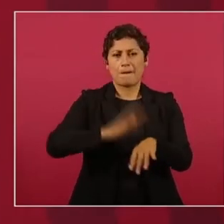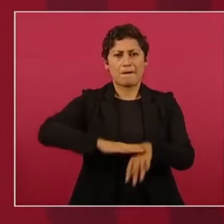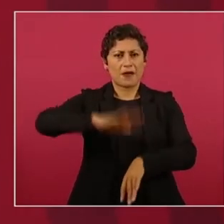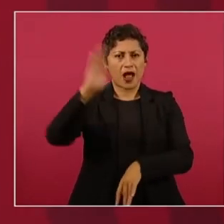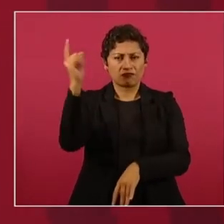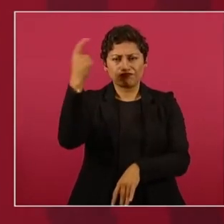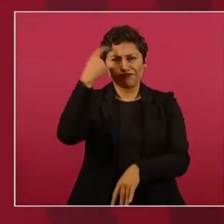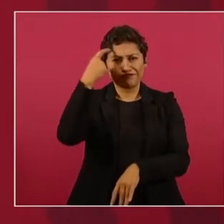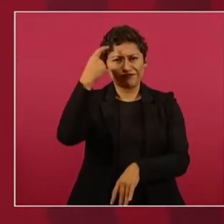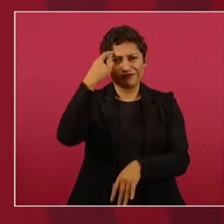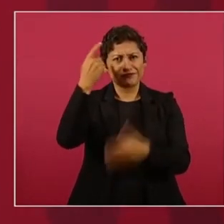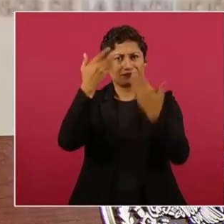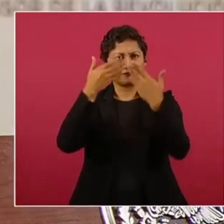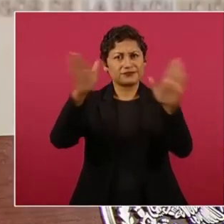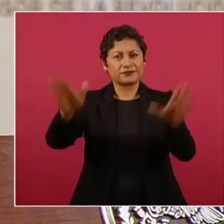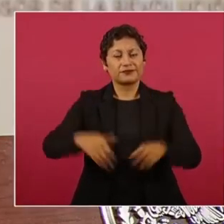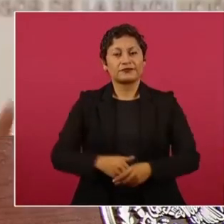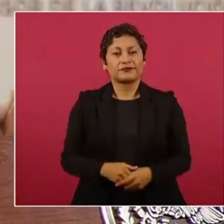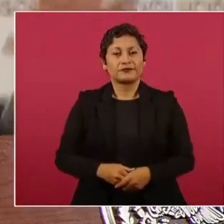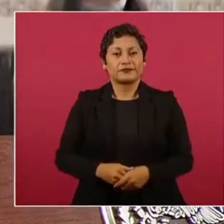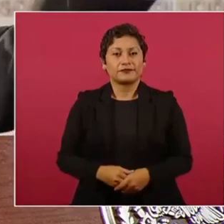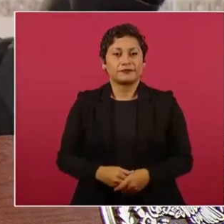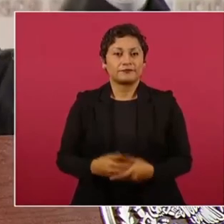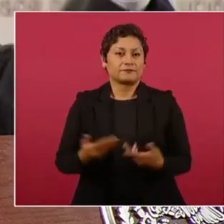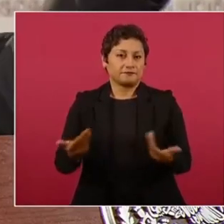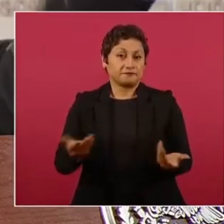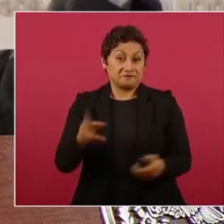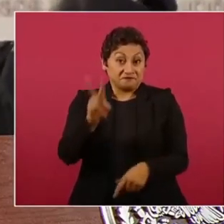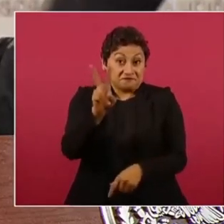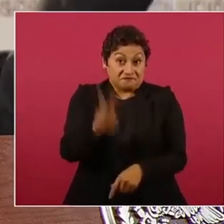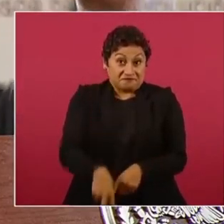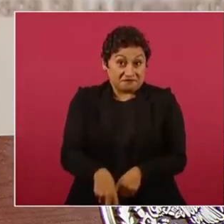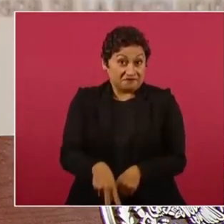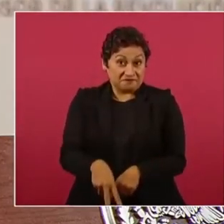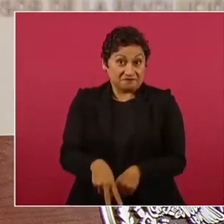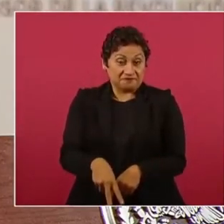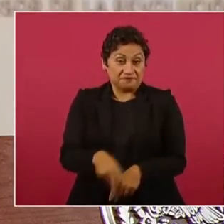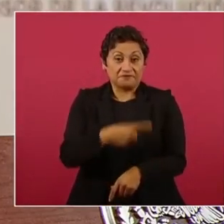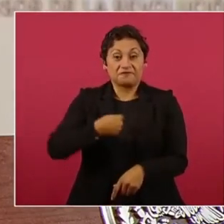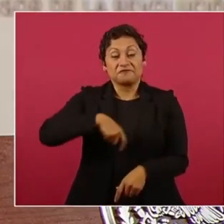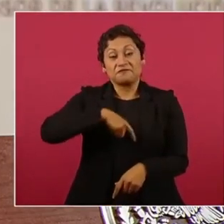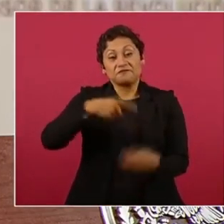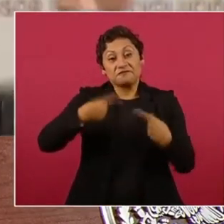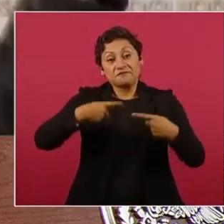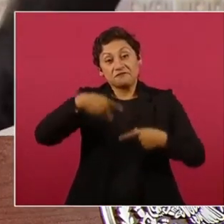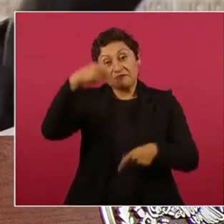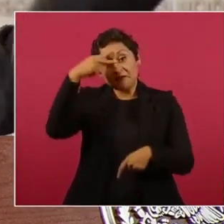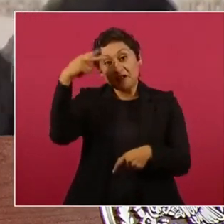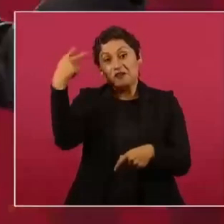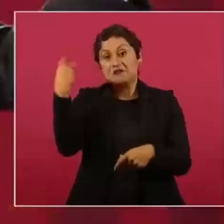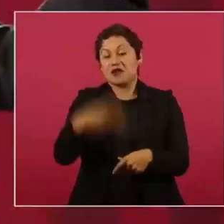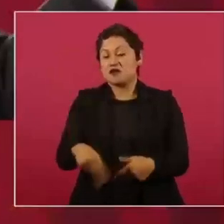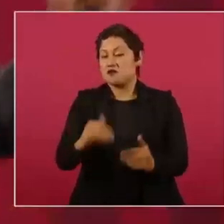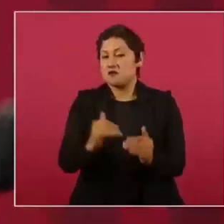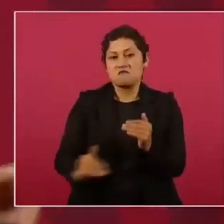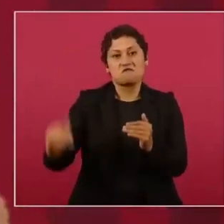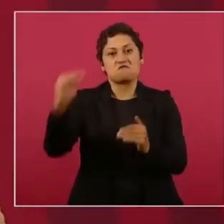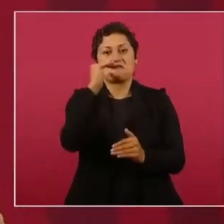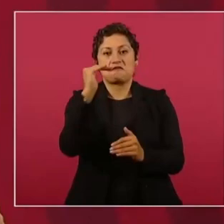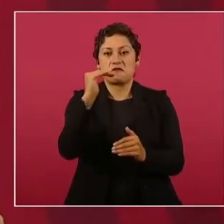estamos en la vanguardia, de un pueblo ejemplar.